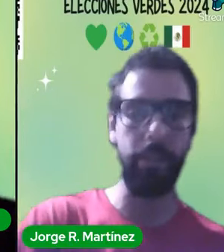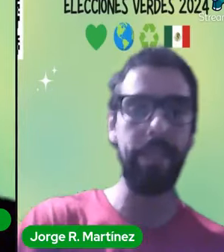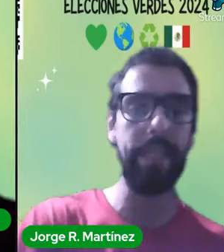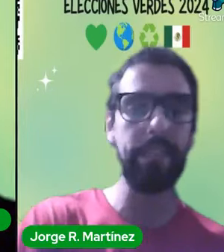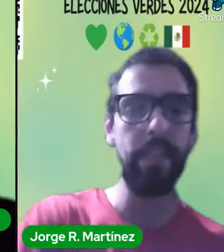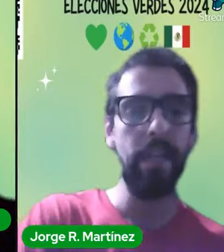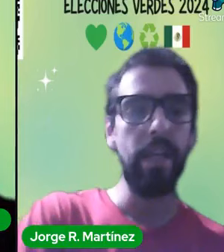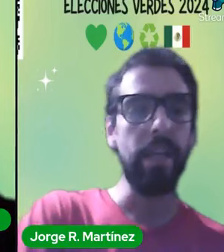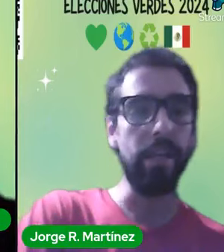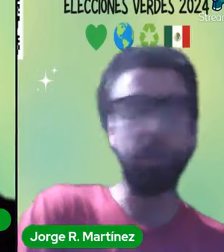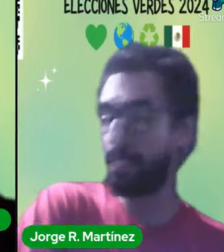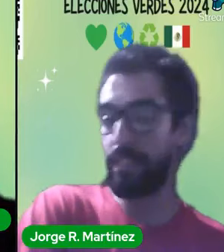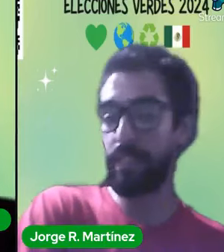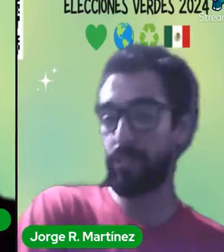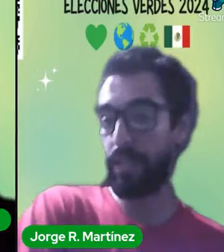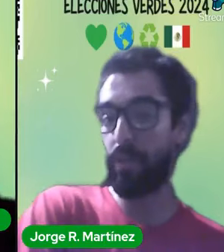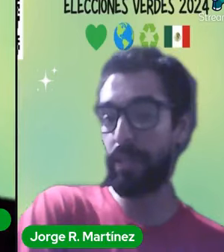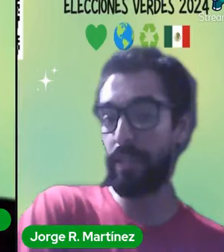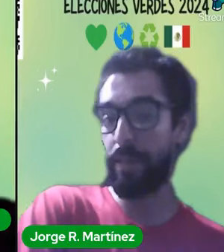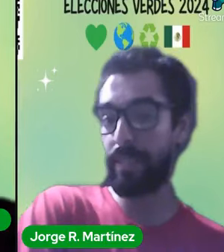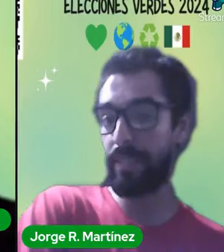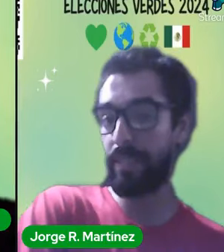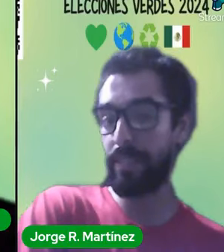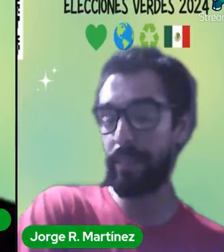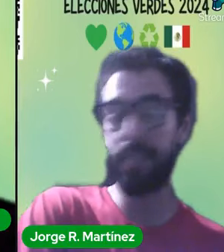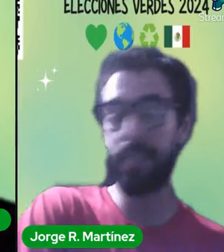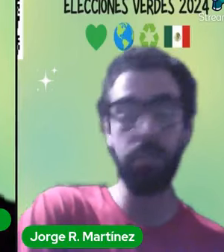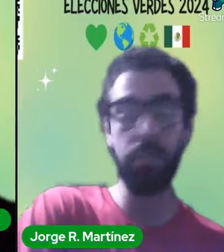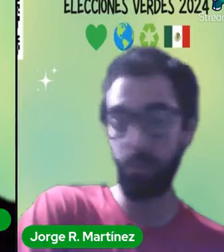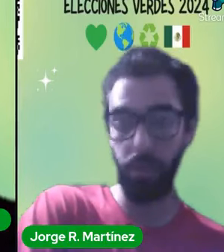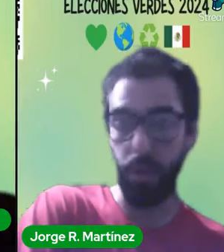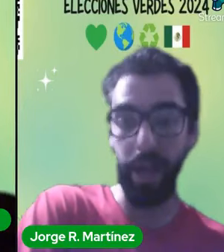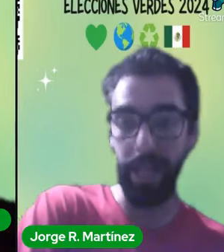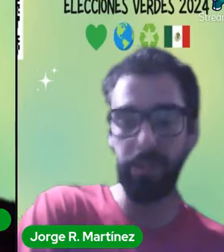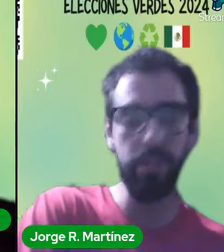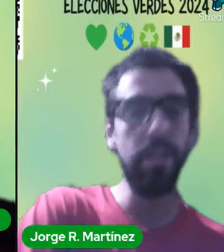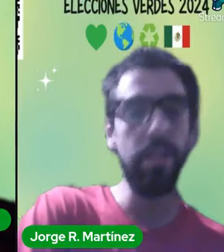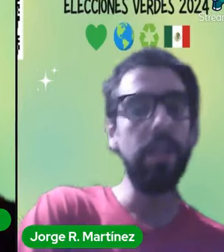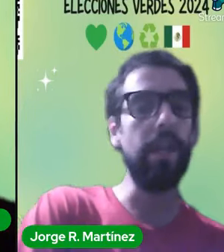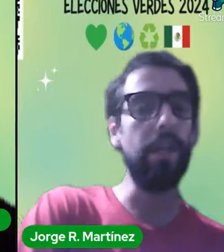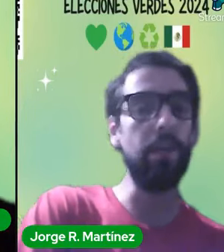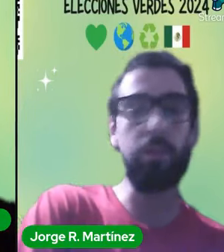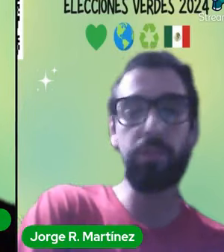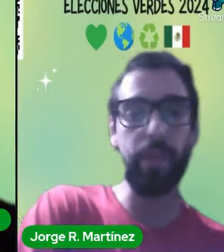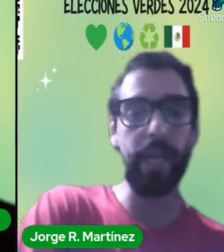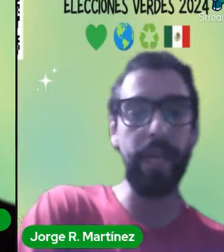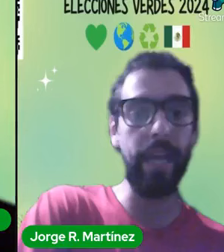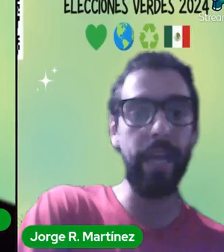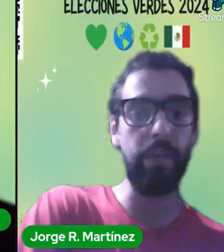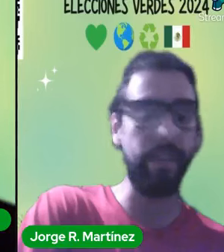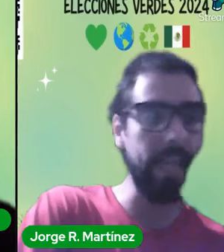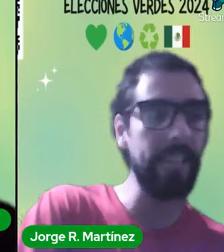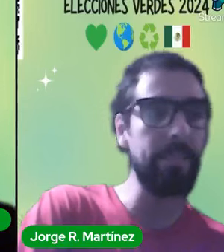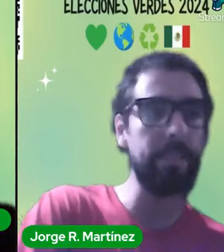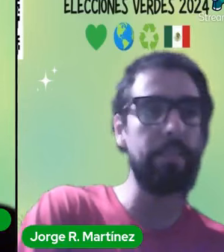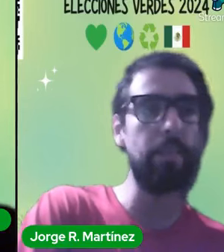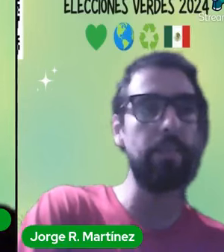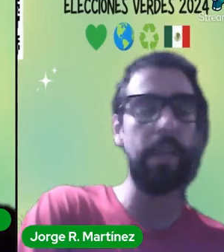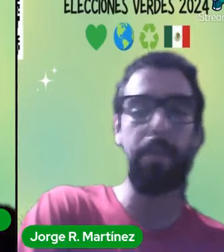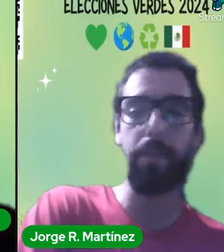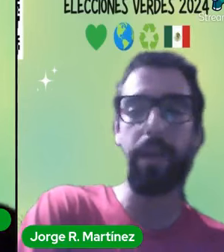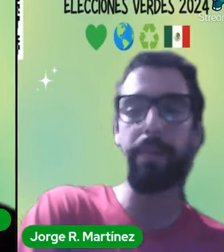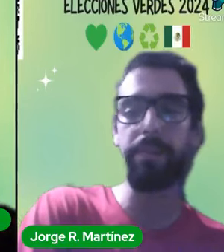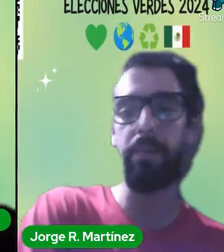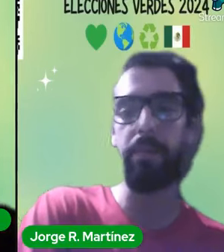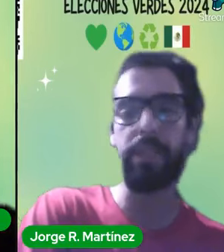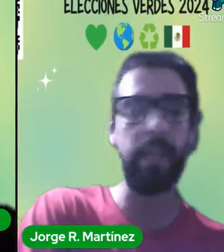comillas no sé si eso es algo que se le pretende dar seguimiento no sonó a ello no suena que haya un interés específico en